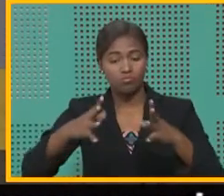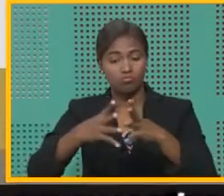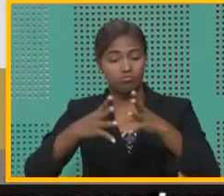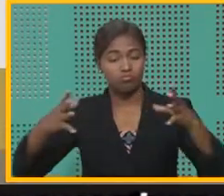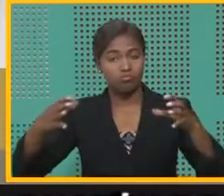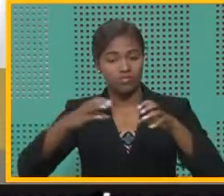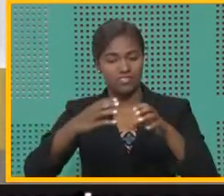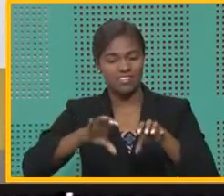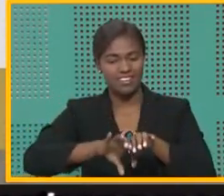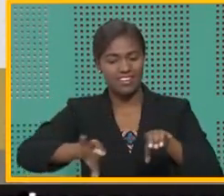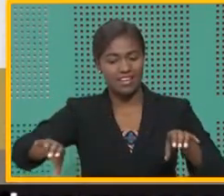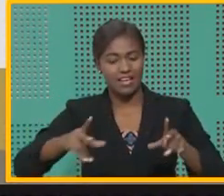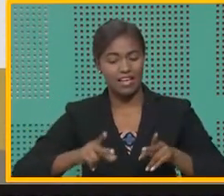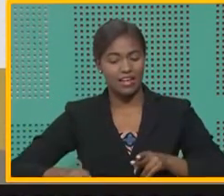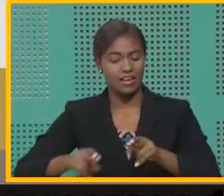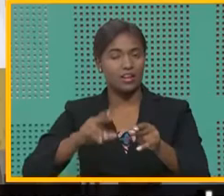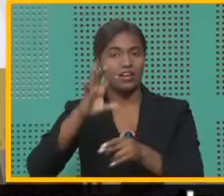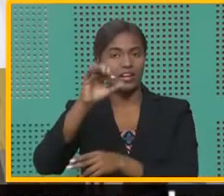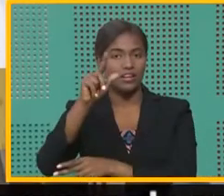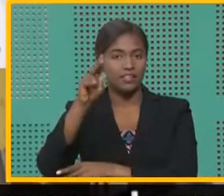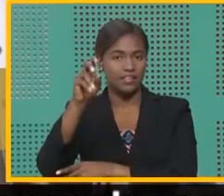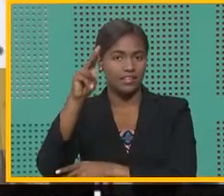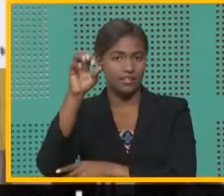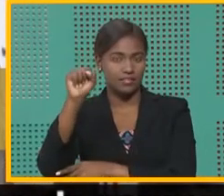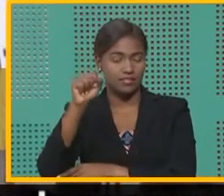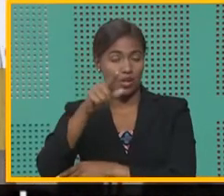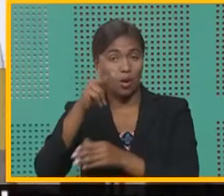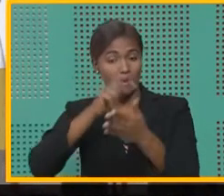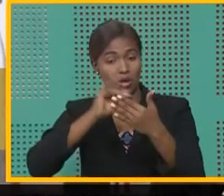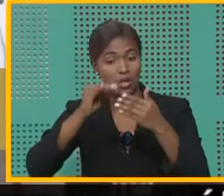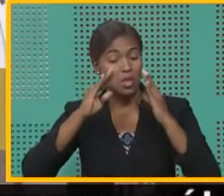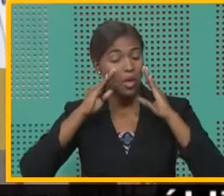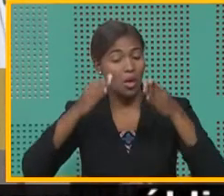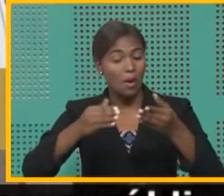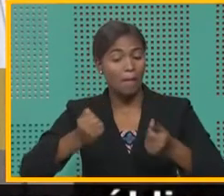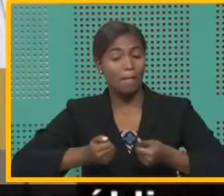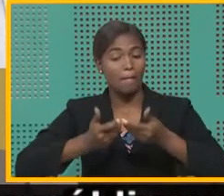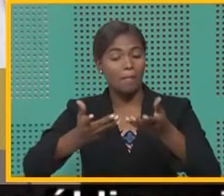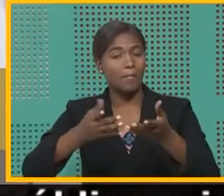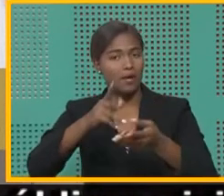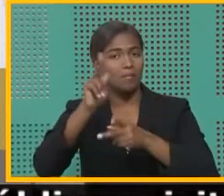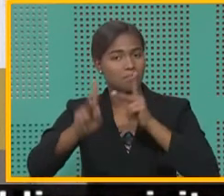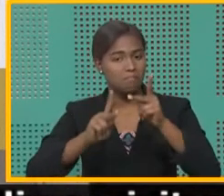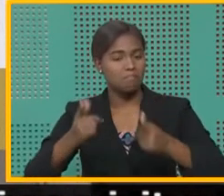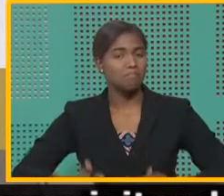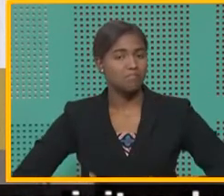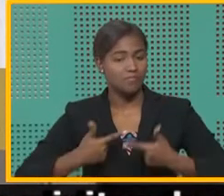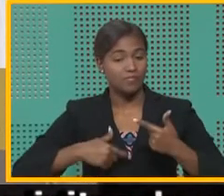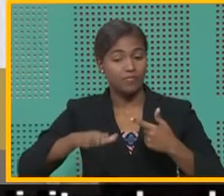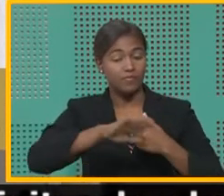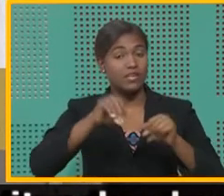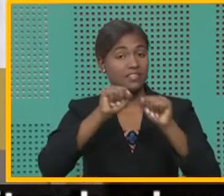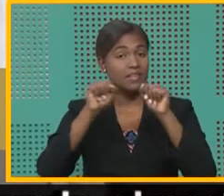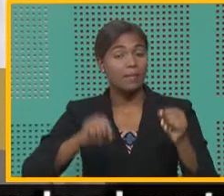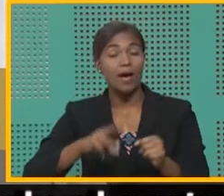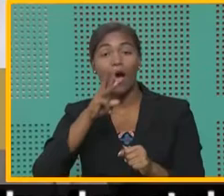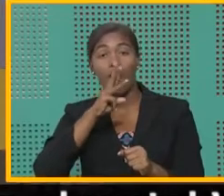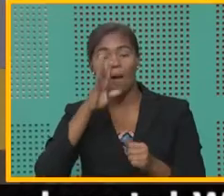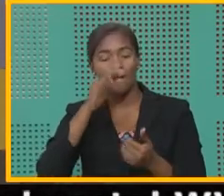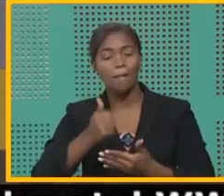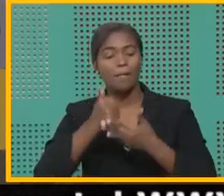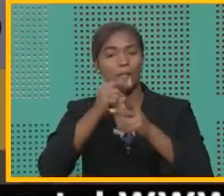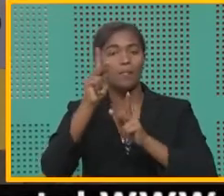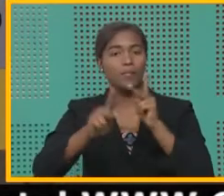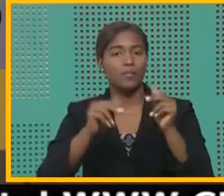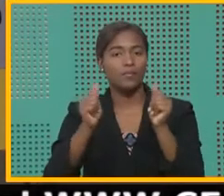Ríos, Las Clavellinas. Los proyectos van dirigidos a dotar a las referidas comunidades de un sistema de agua potable que beneficiará a una población